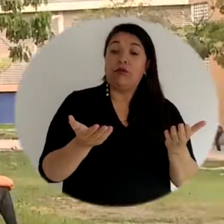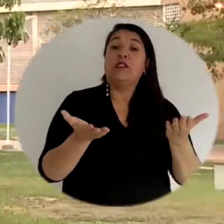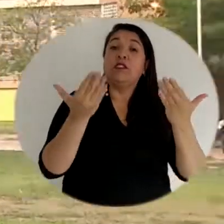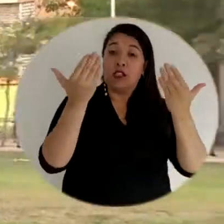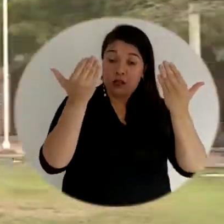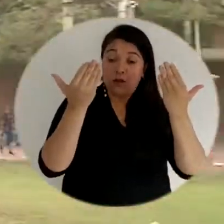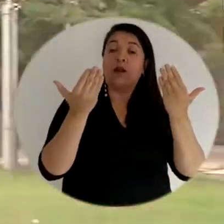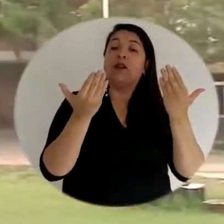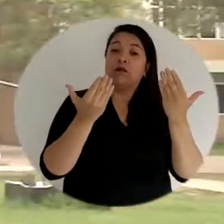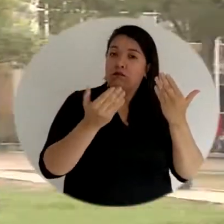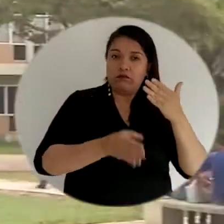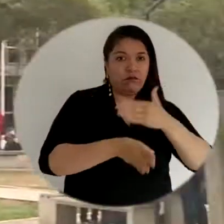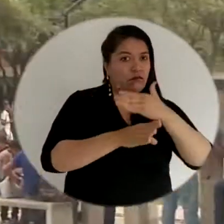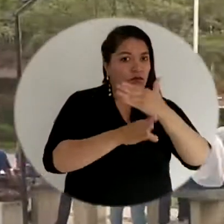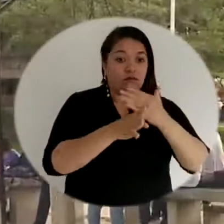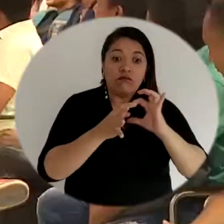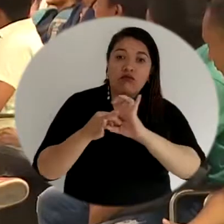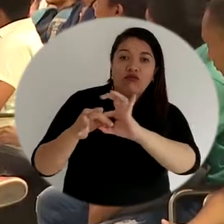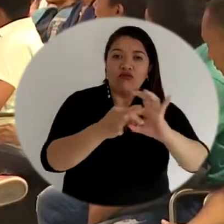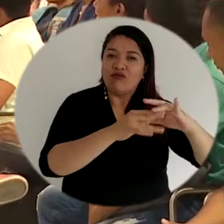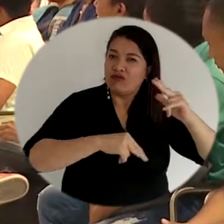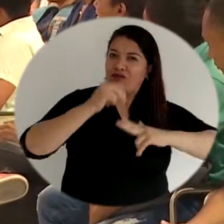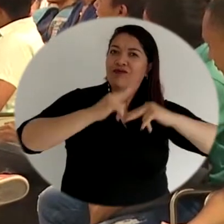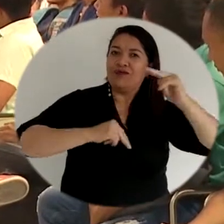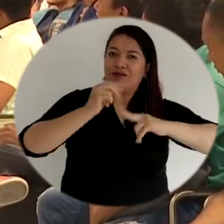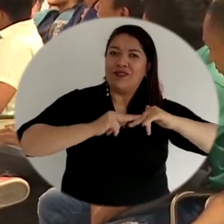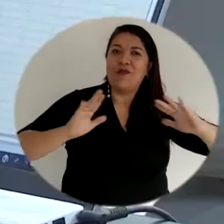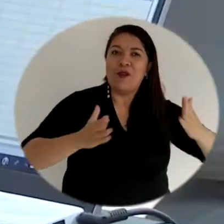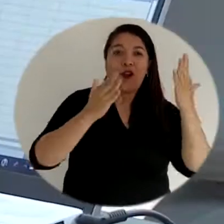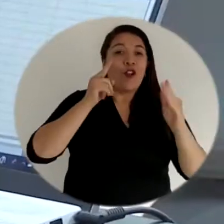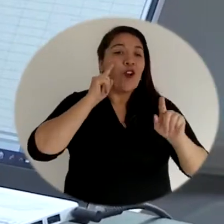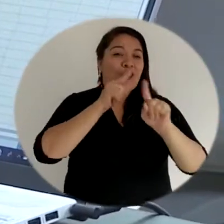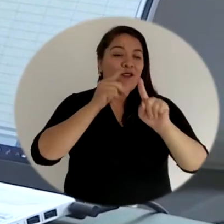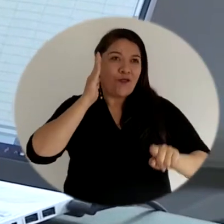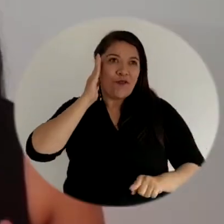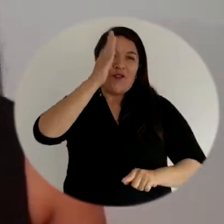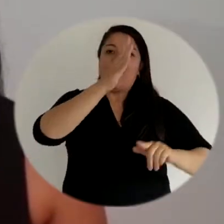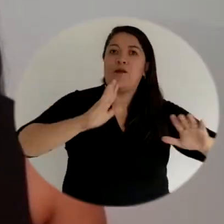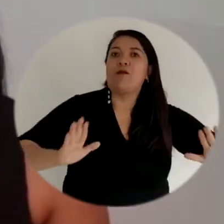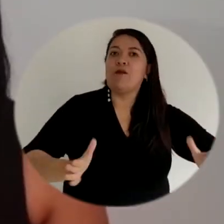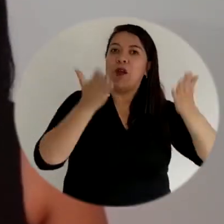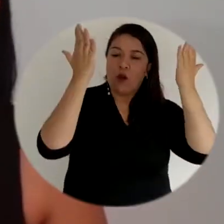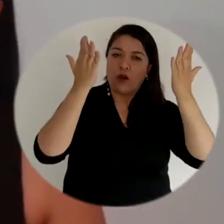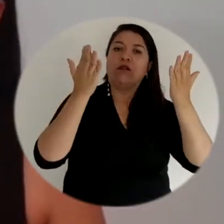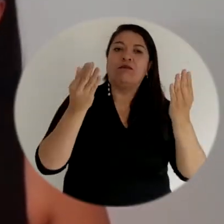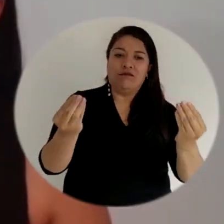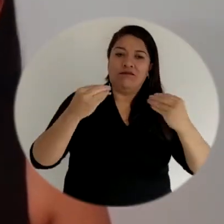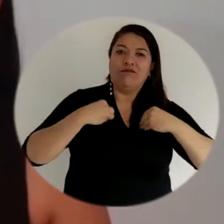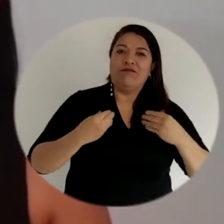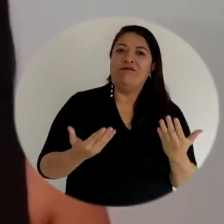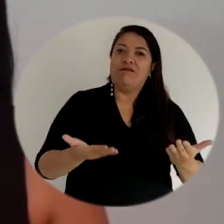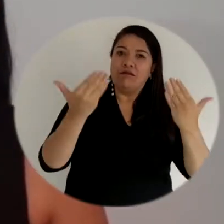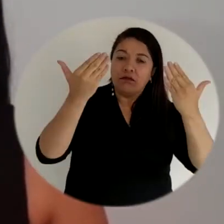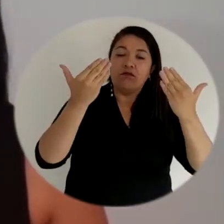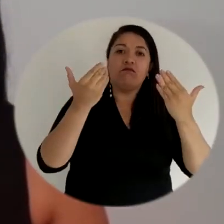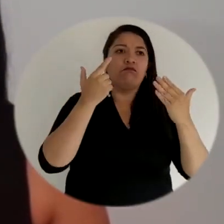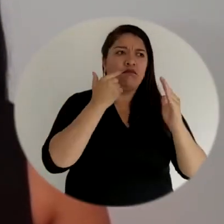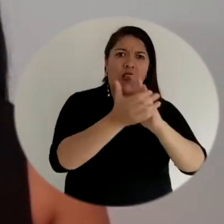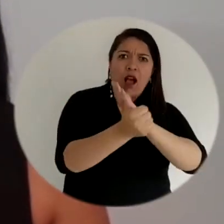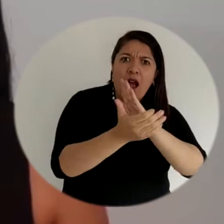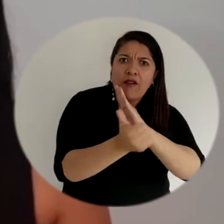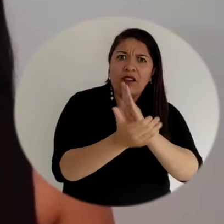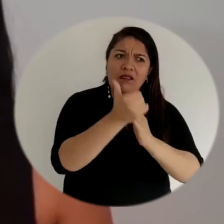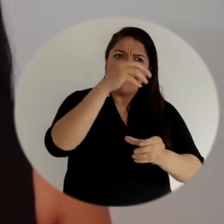institución. Entre todos podemos construir una mejor proyección hacia el futuro. Porque nos hace creer en el gran potencial que tiene esta